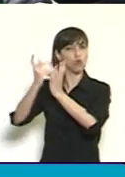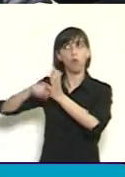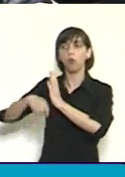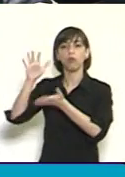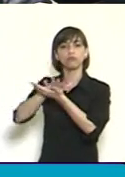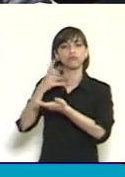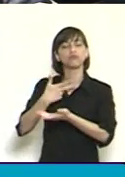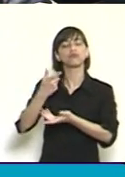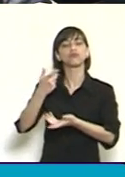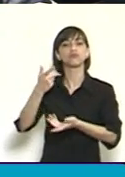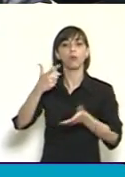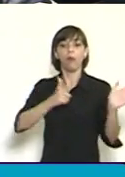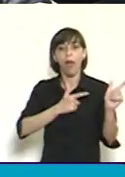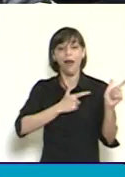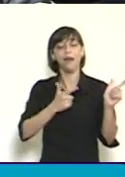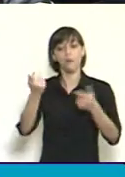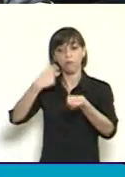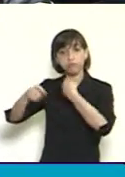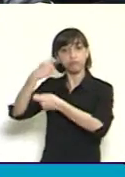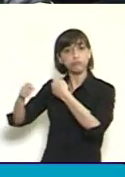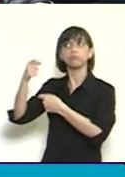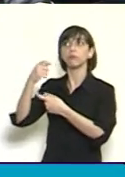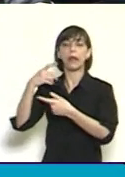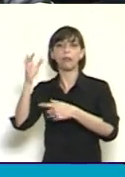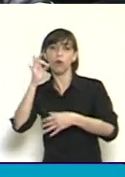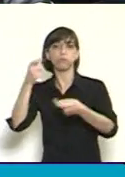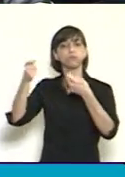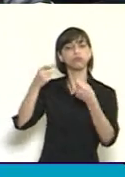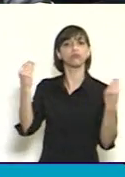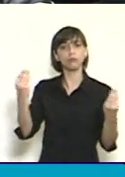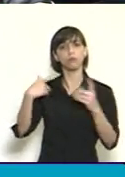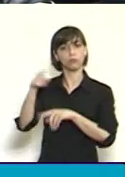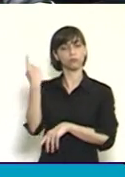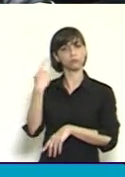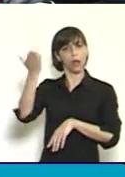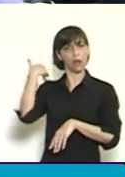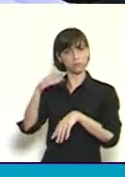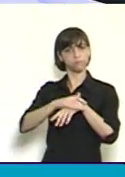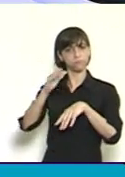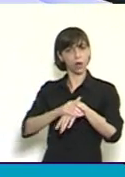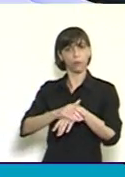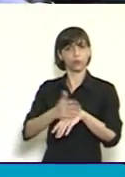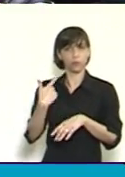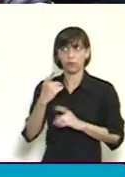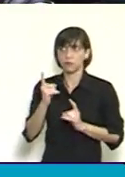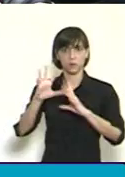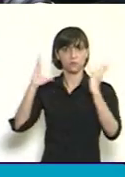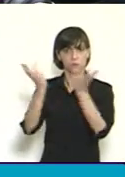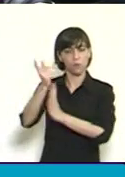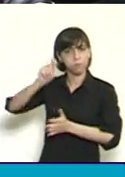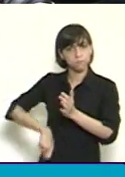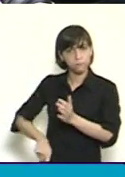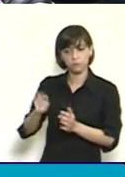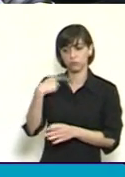en el cual asumimos obligaciones internacionales, obligaciones muy precisas en materia